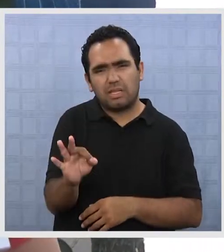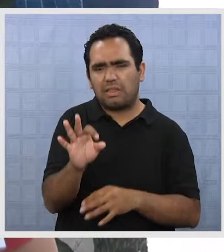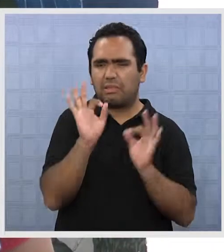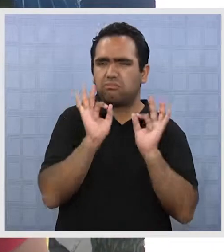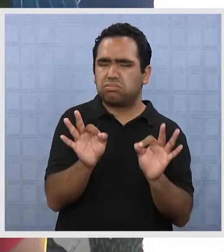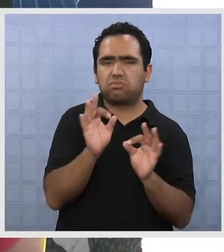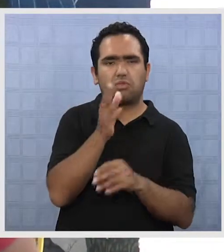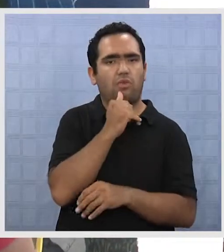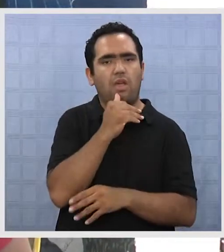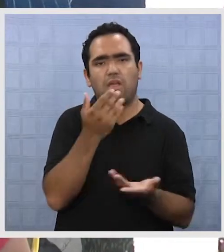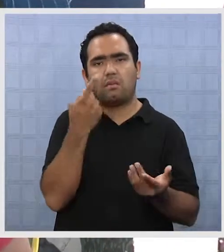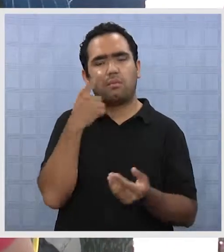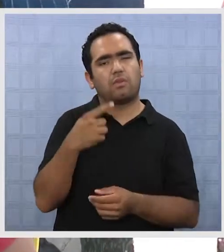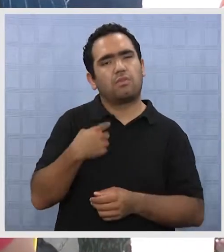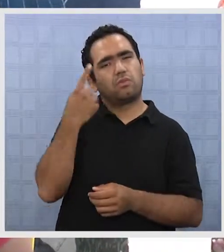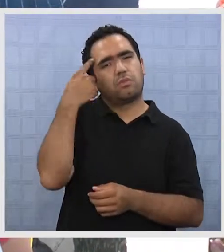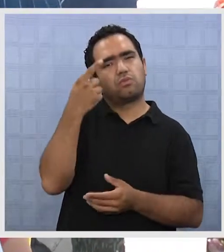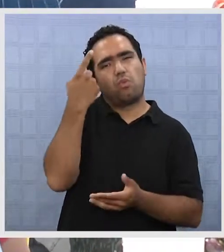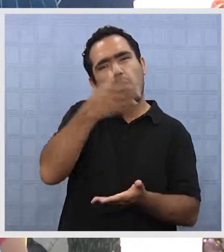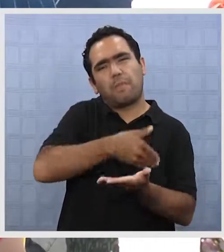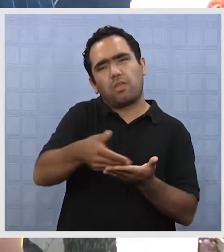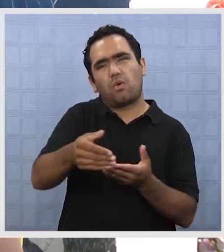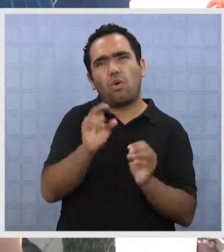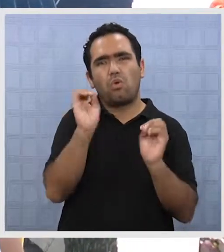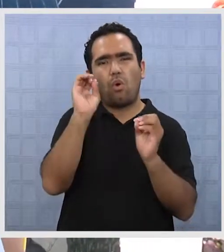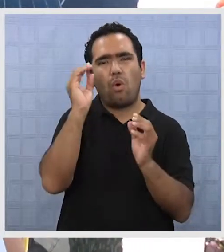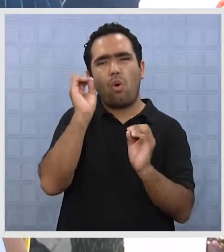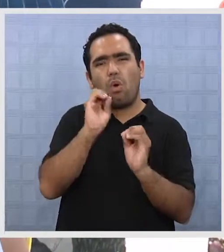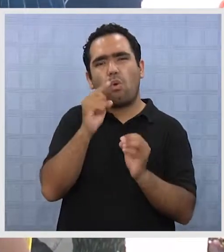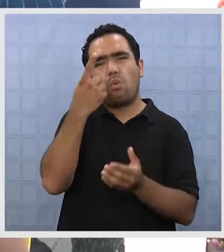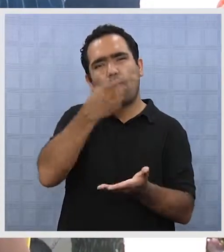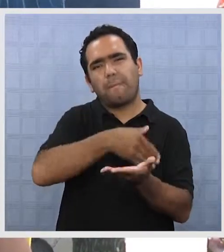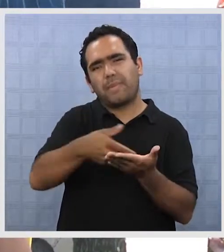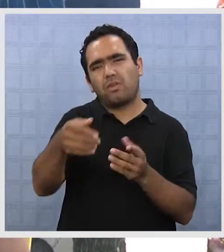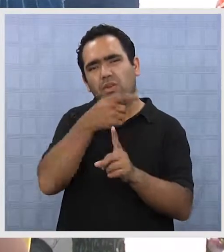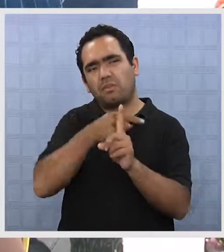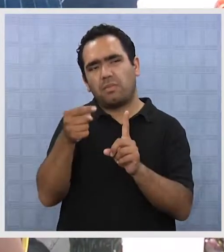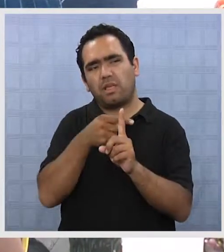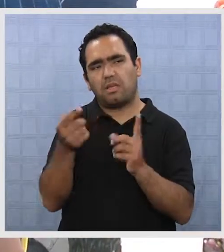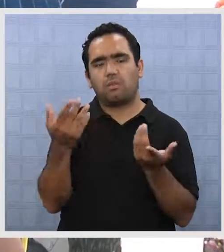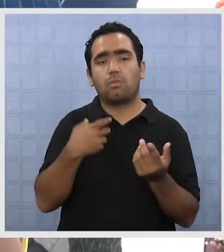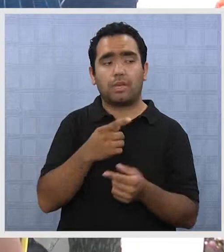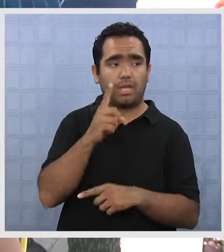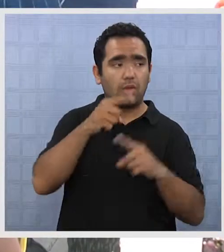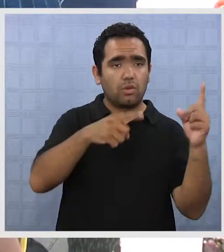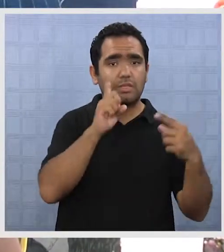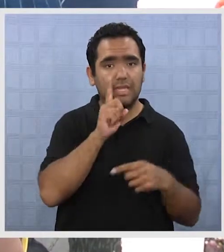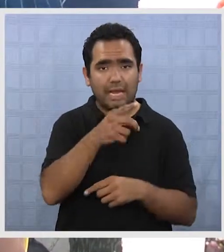una cifra así exacta, pero yo creo que he pasado al millón, al millón y medio de pesos, porque hay cosas que tienen valor,